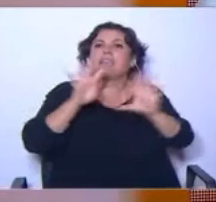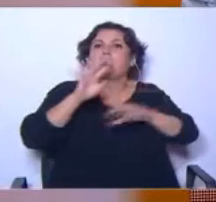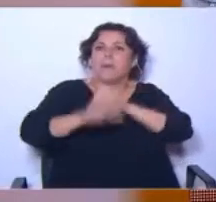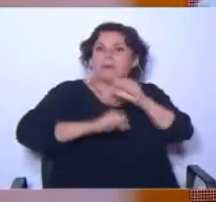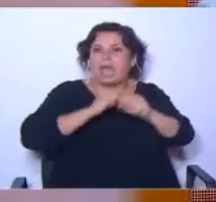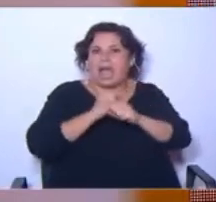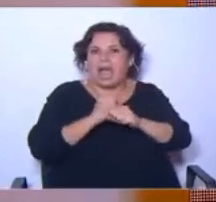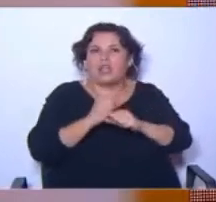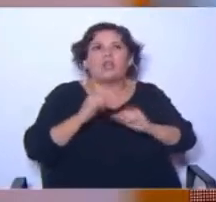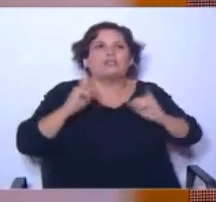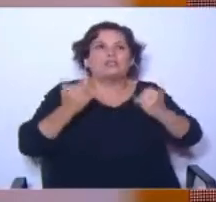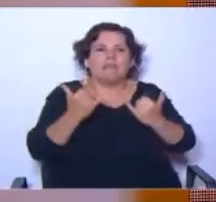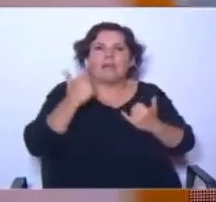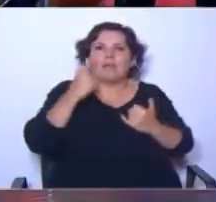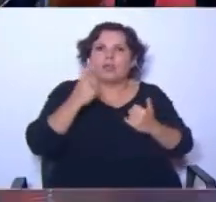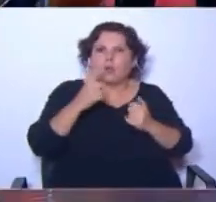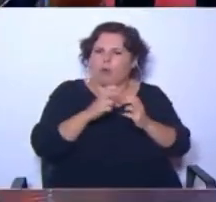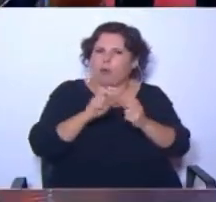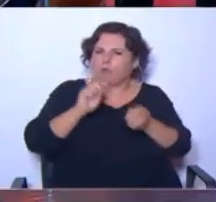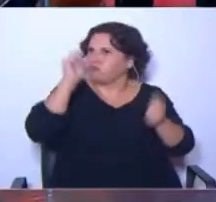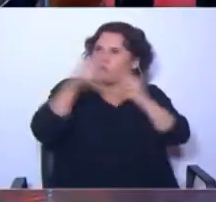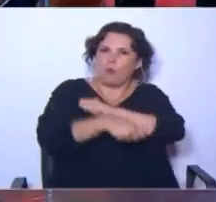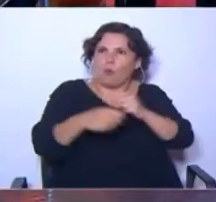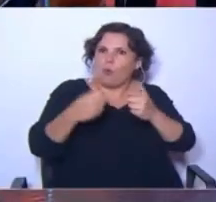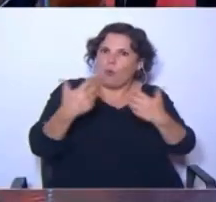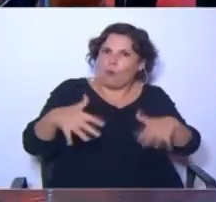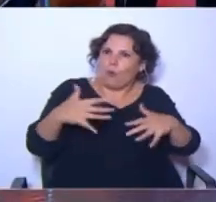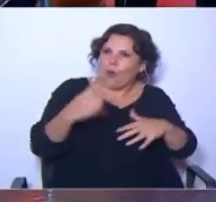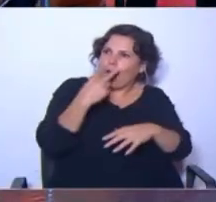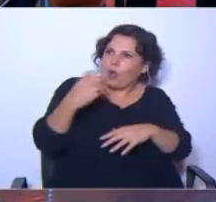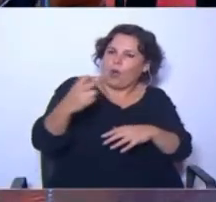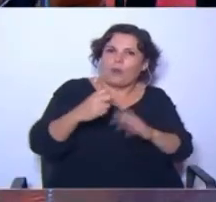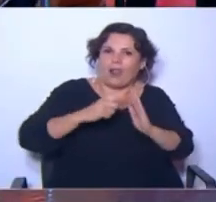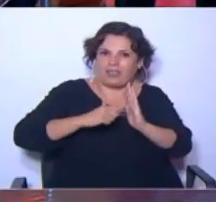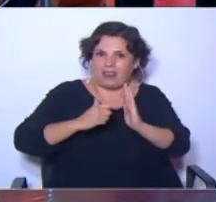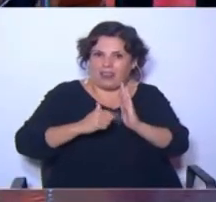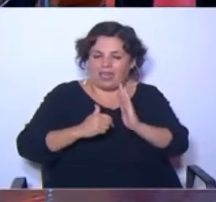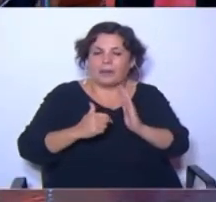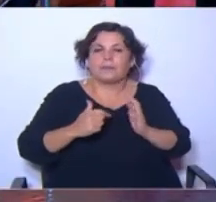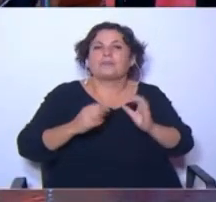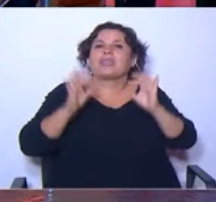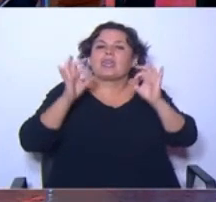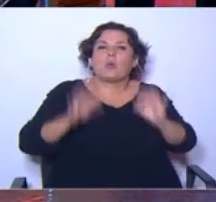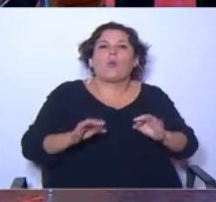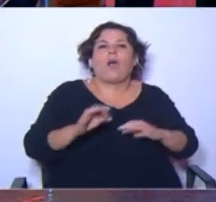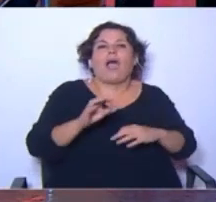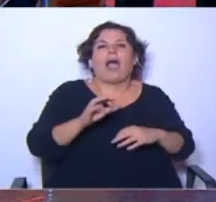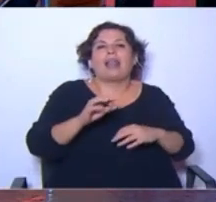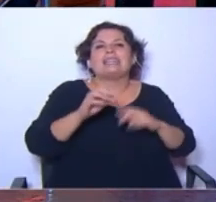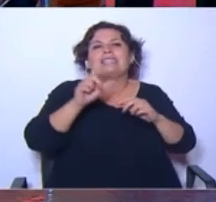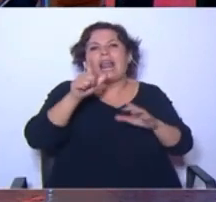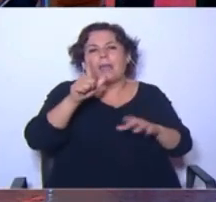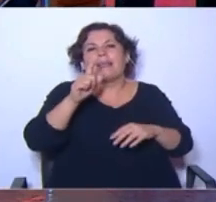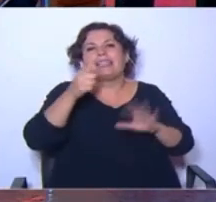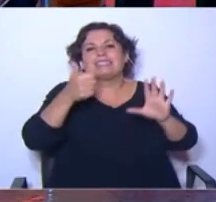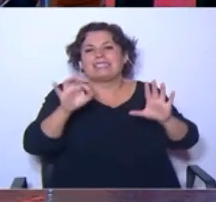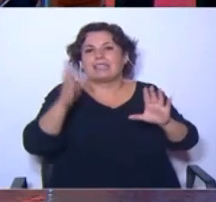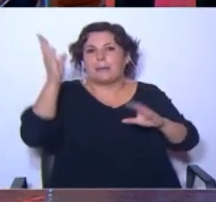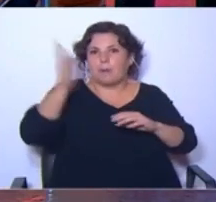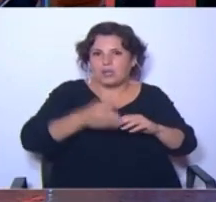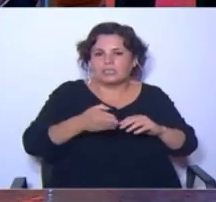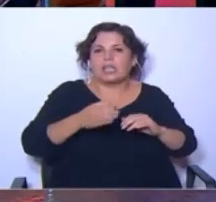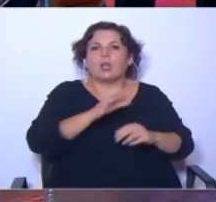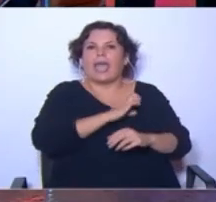de que haya un salto abrupto en el cobro del alquiler. En el caso de Viena, un 60% de los pisos tienen